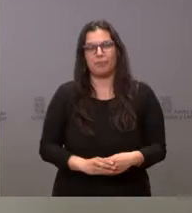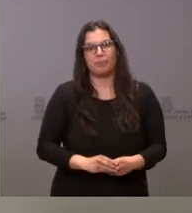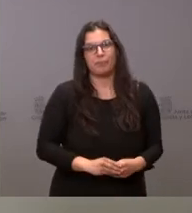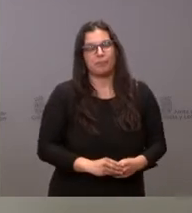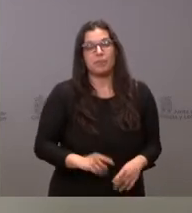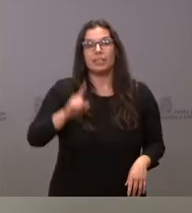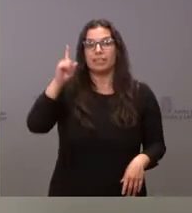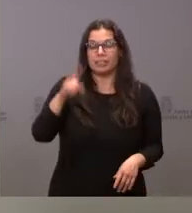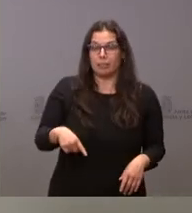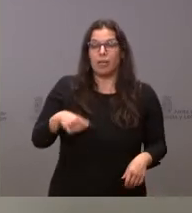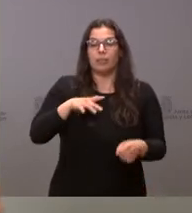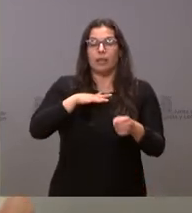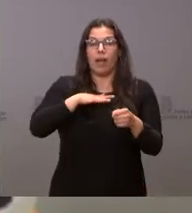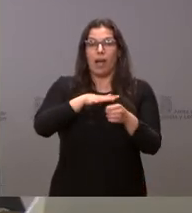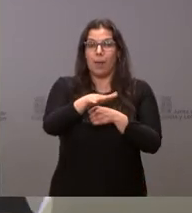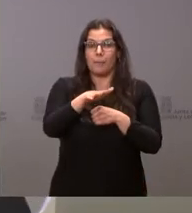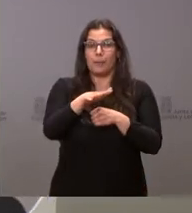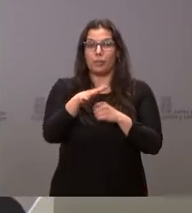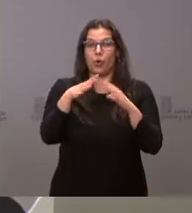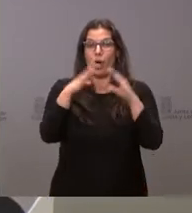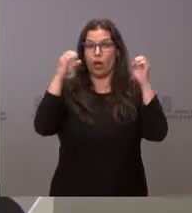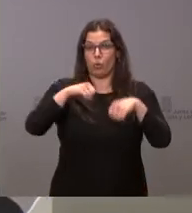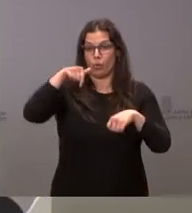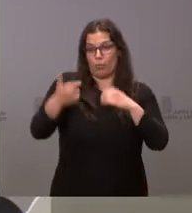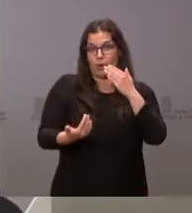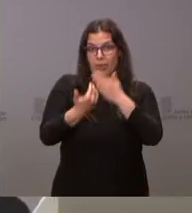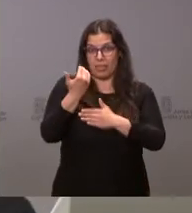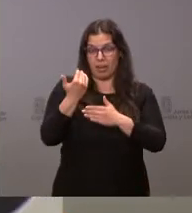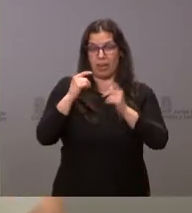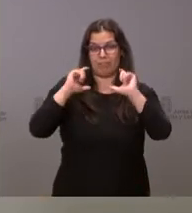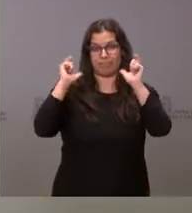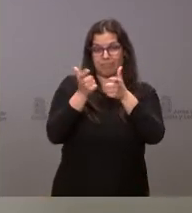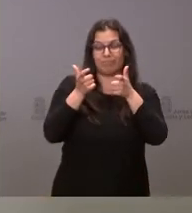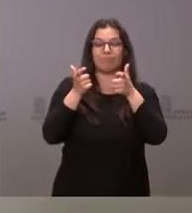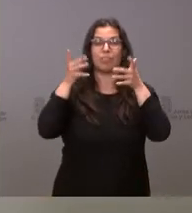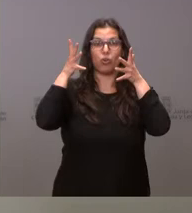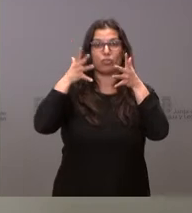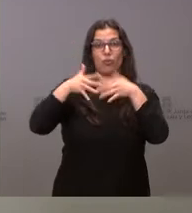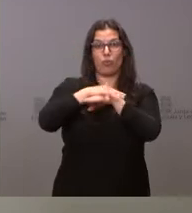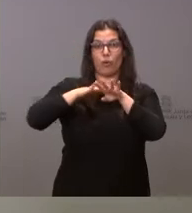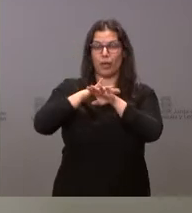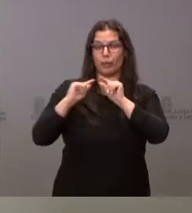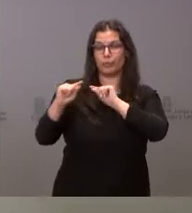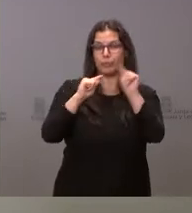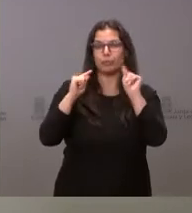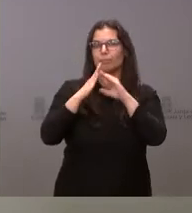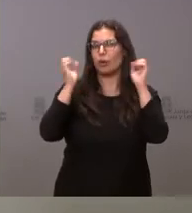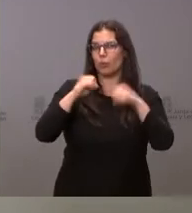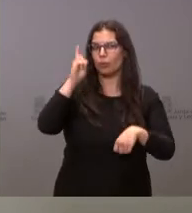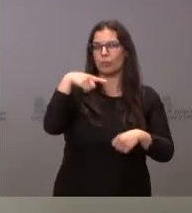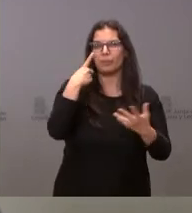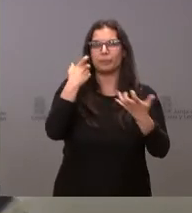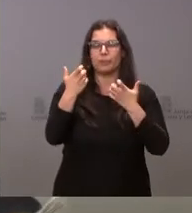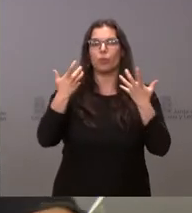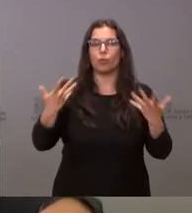dentro del ámbito de los acuerdos de esta mañana por parte del Consejo de Gobierno, significarles